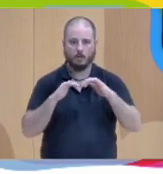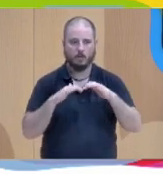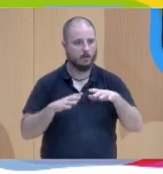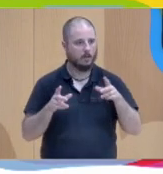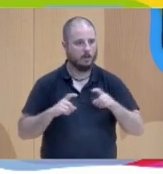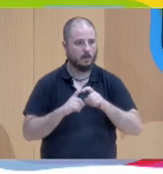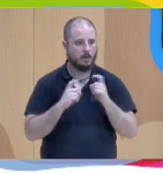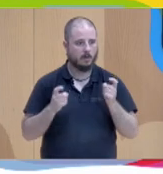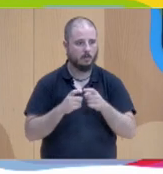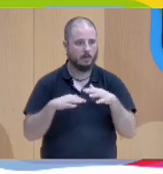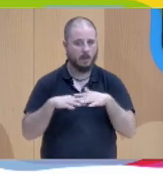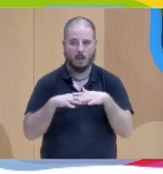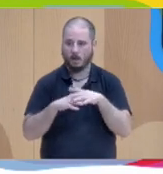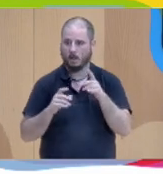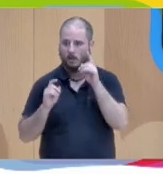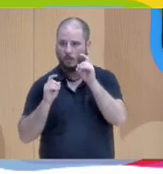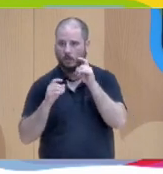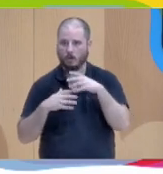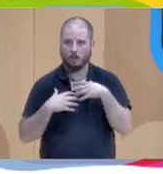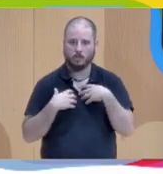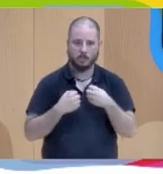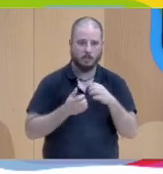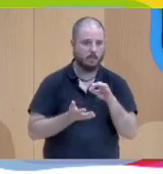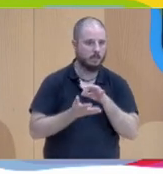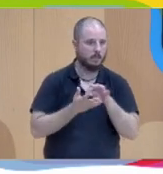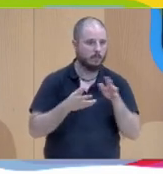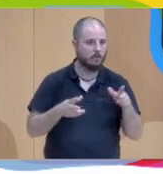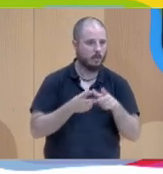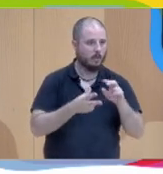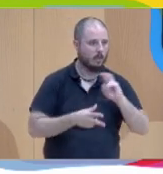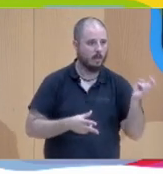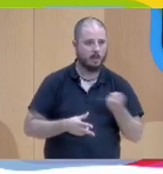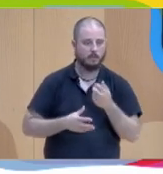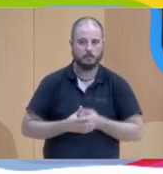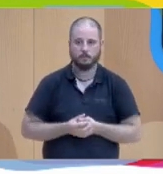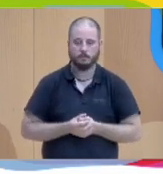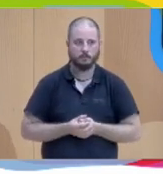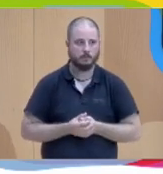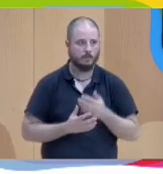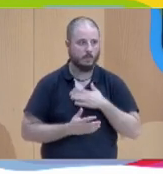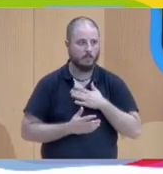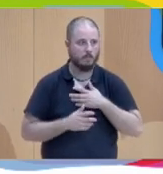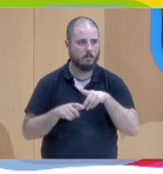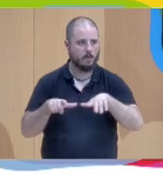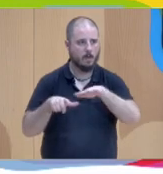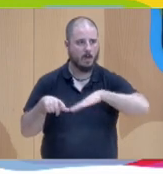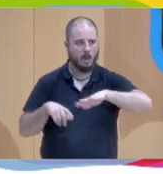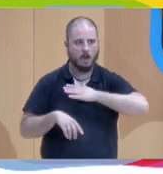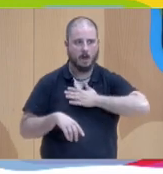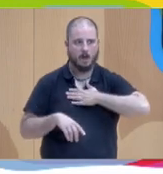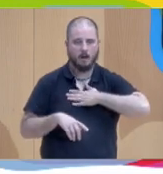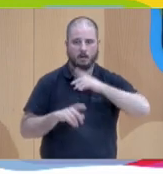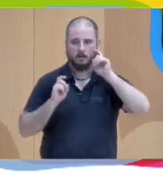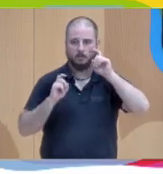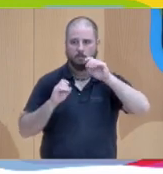con educación, con sanidad, con servicio social y demás, pero por fin irme un poco a mi campo, a lo que más me toca en educación, creo que